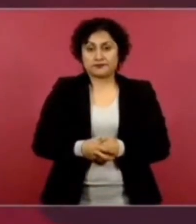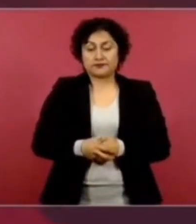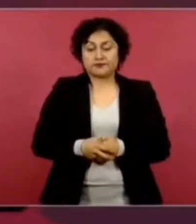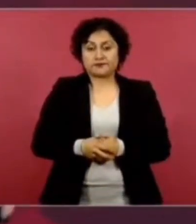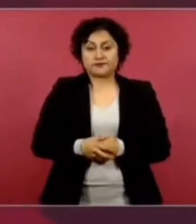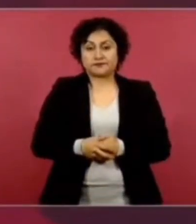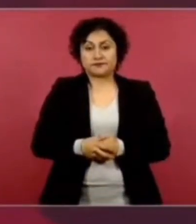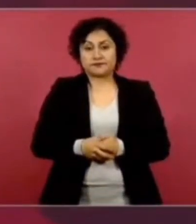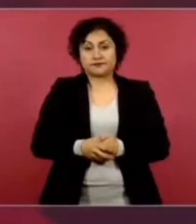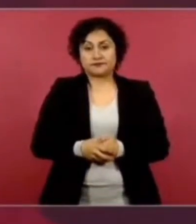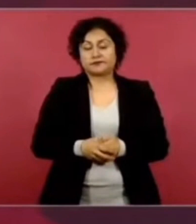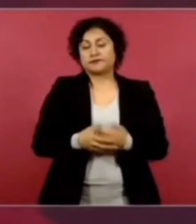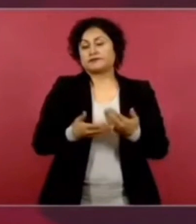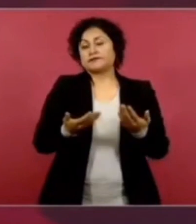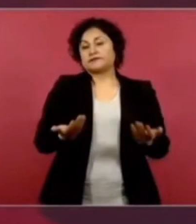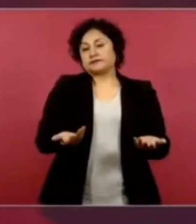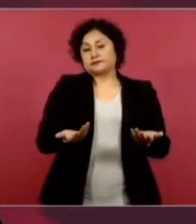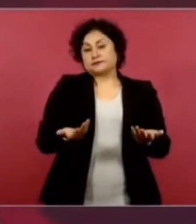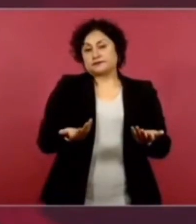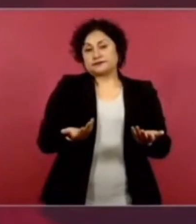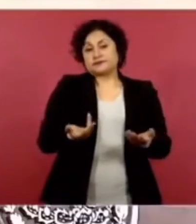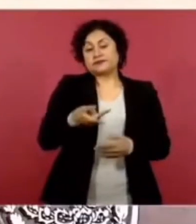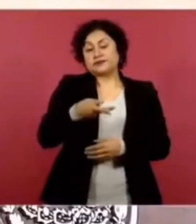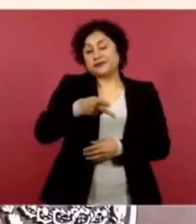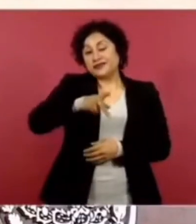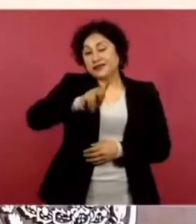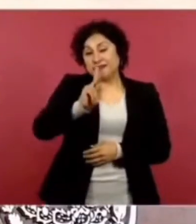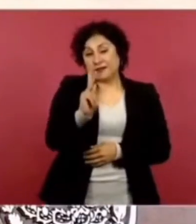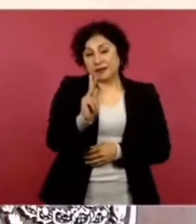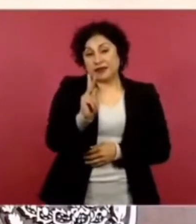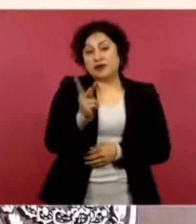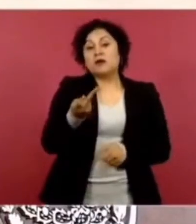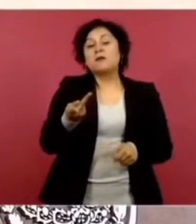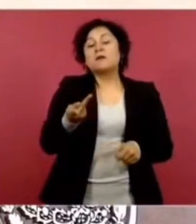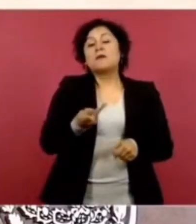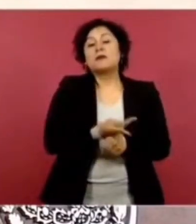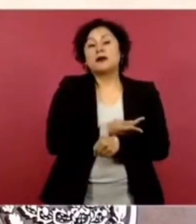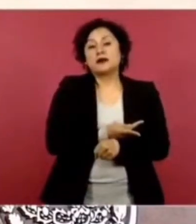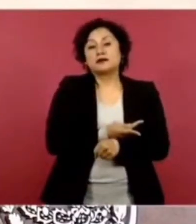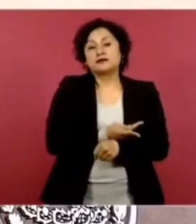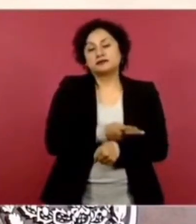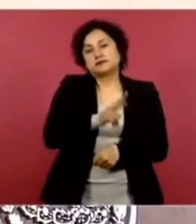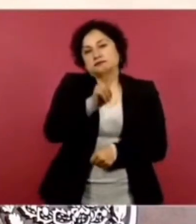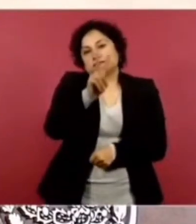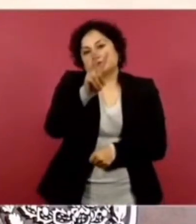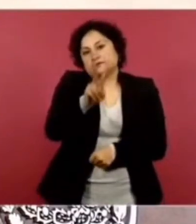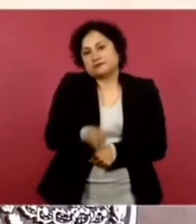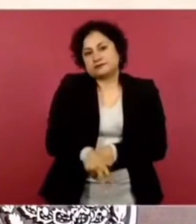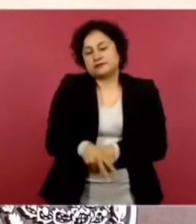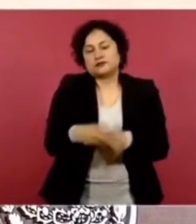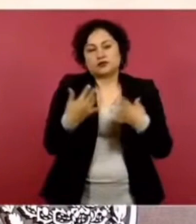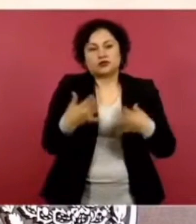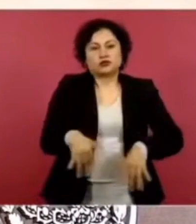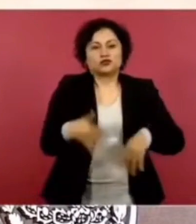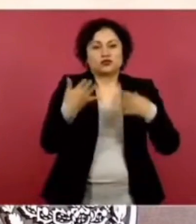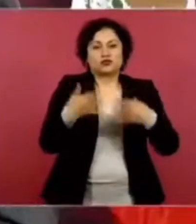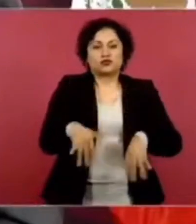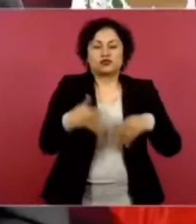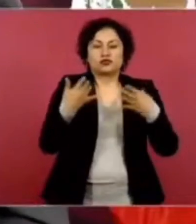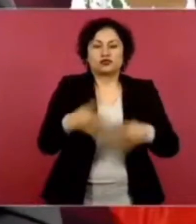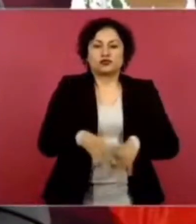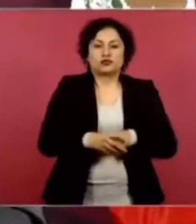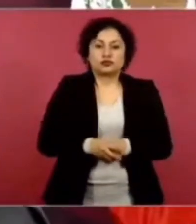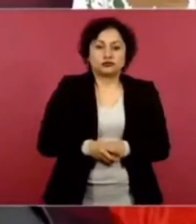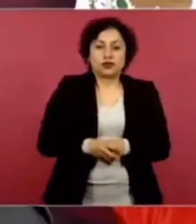Pero está muy difícil que podamos convencer a nuestros